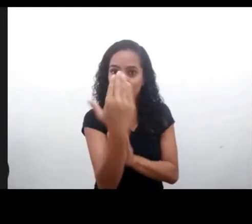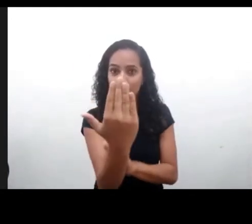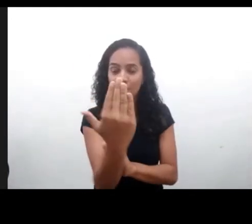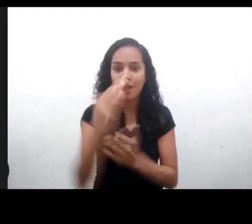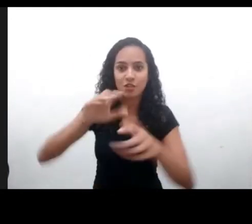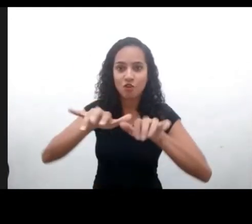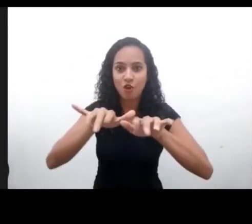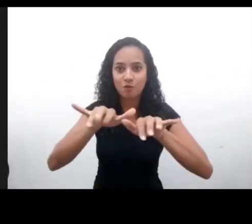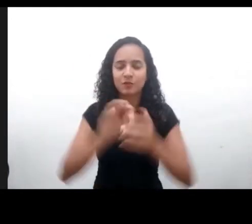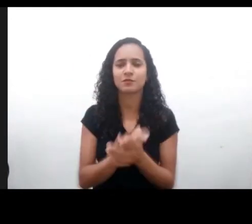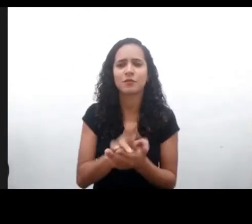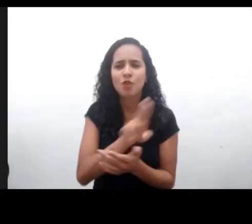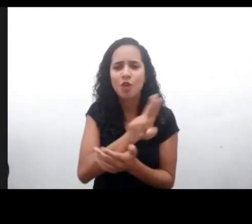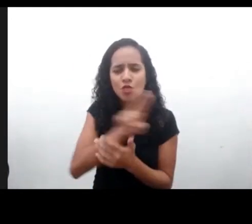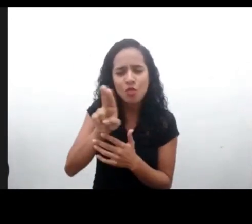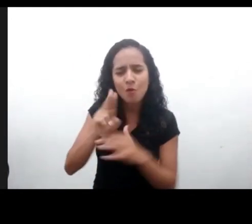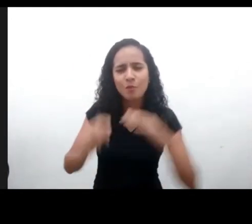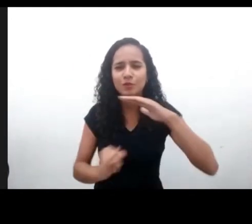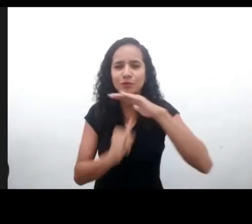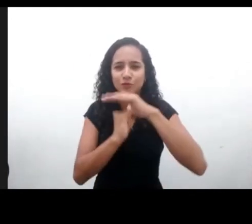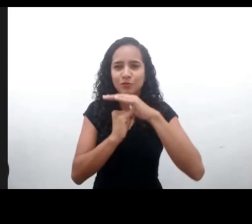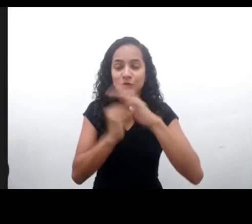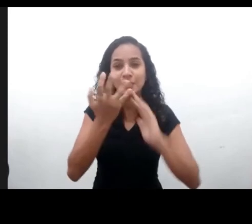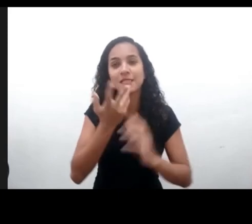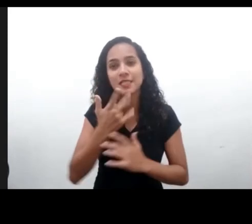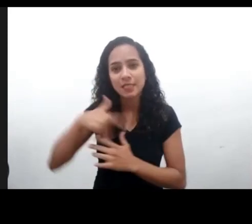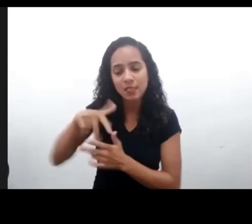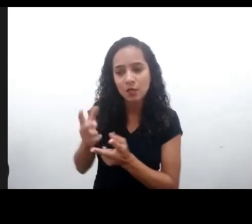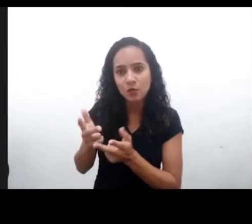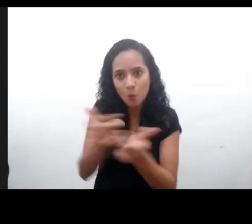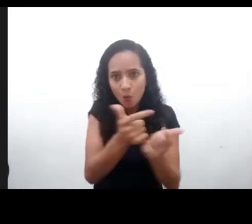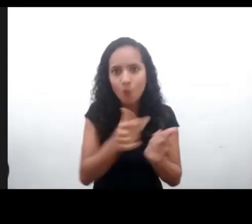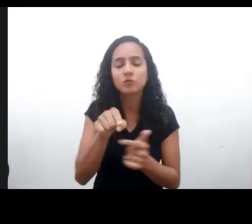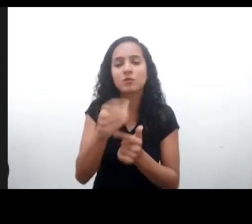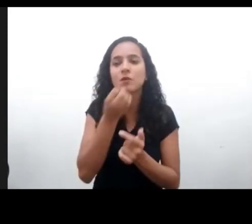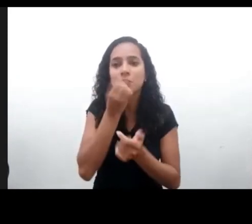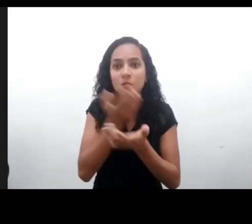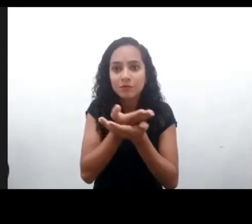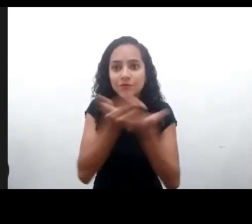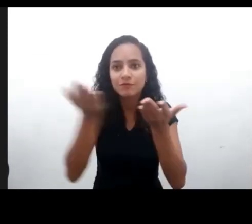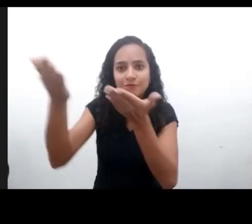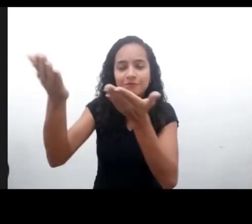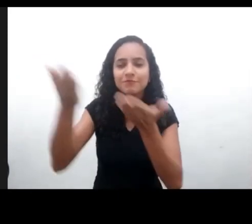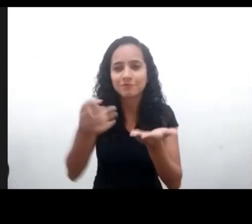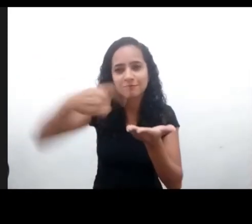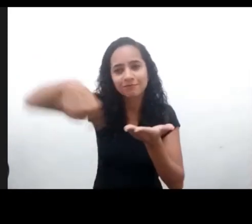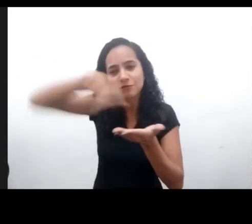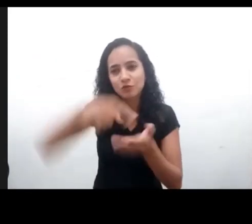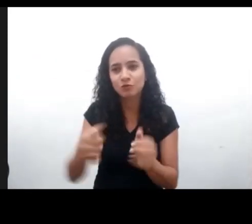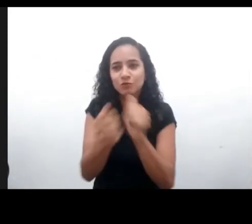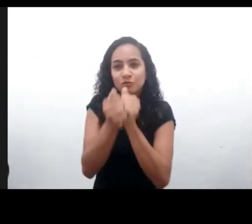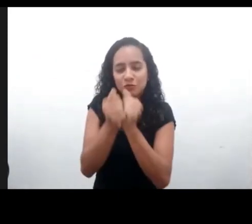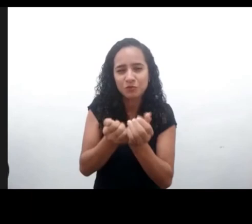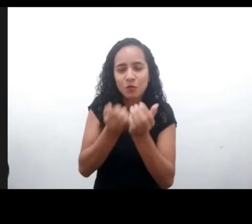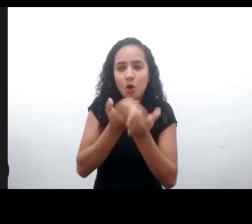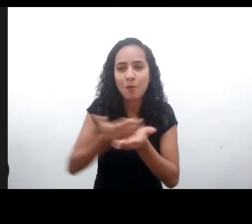pared verde oscura, una plantita y estoy delante de la cámara del computador o de la computadora. nombre del Instituto Alana